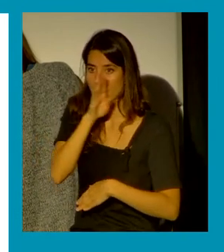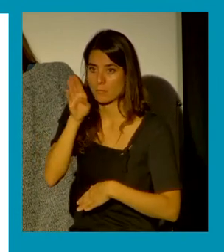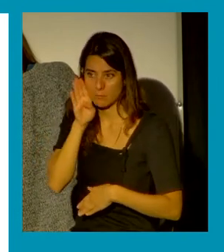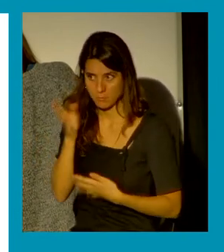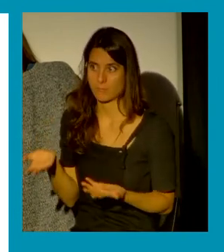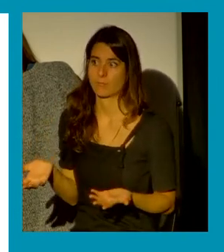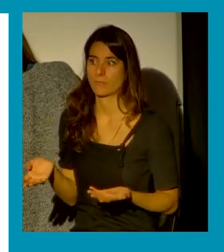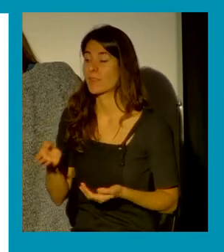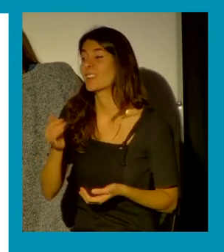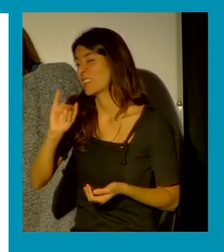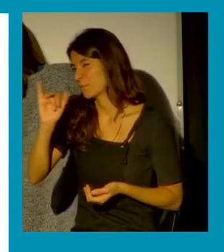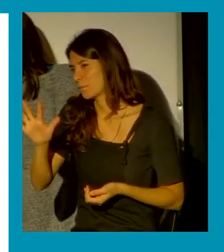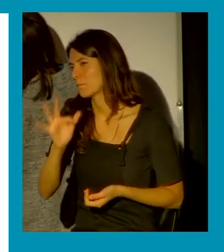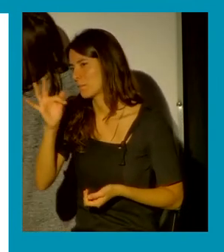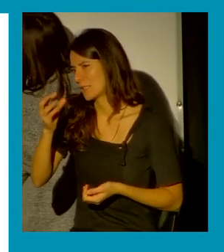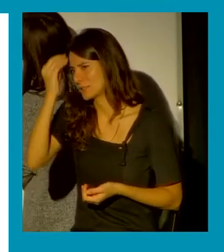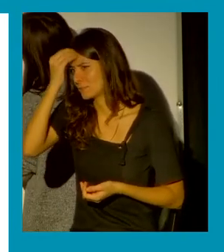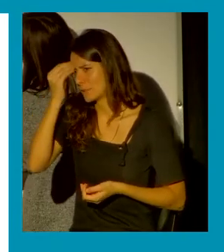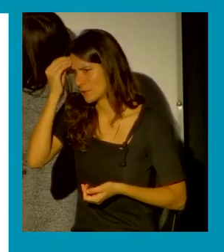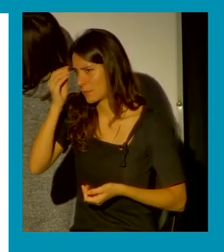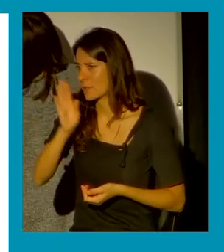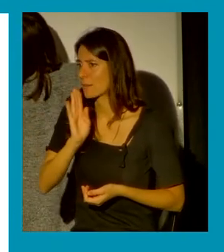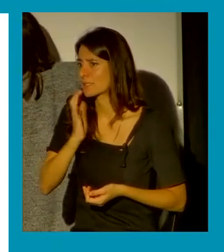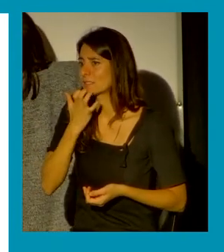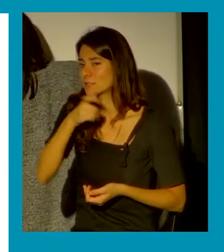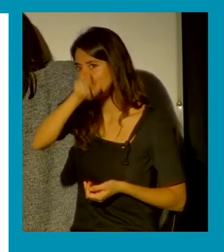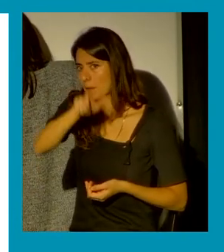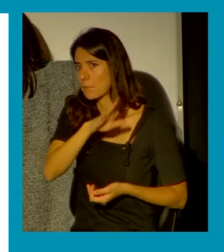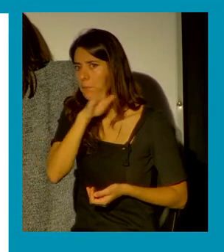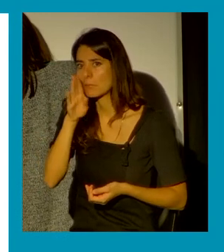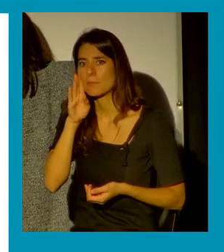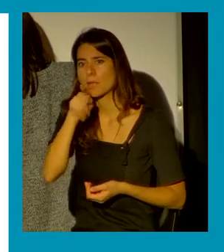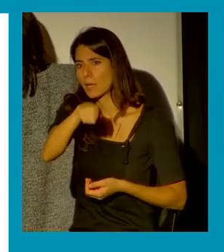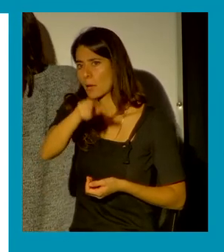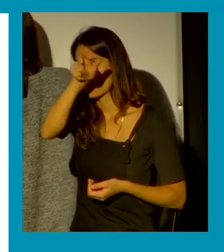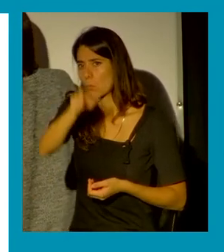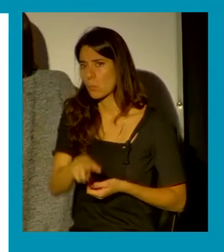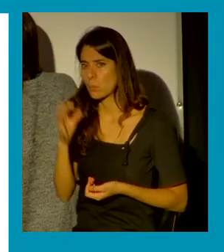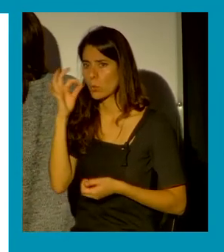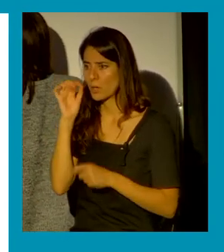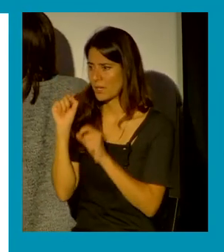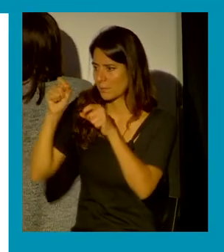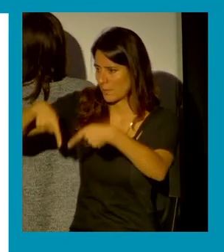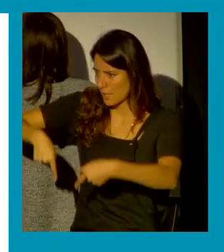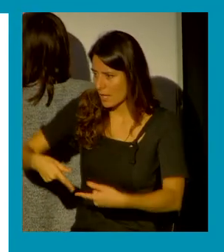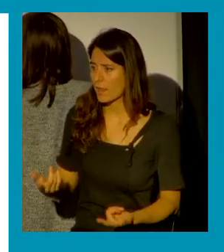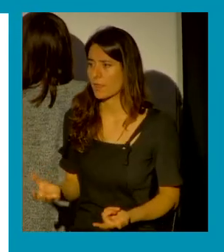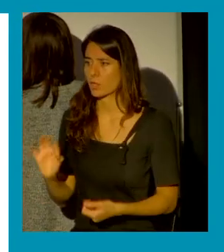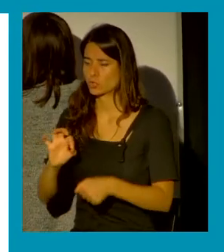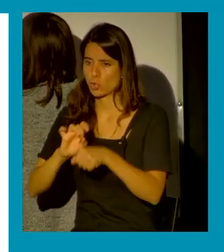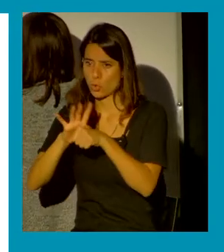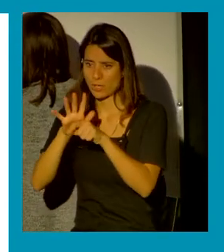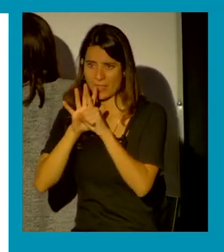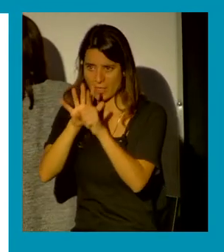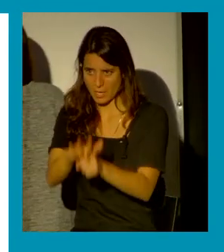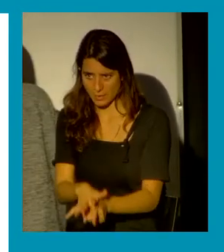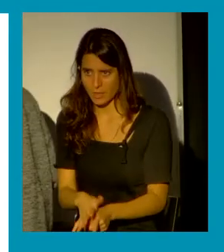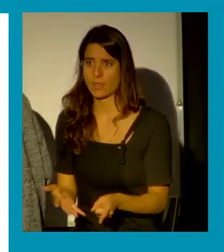son mujeres migrantes y racializadas que ven también con peligro de que se cuestionen sus maternajes sus formas de maternidad